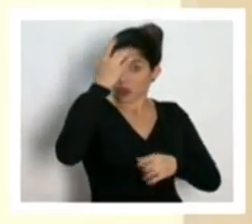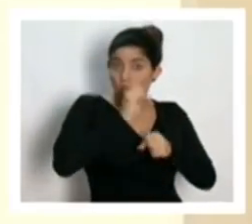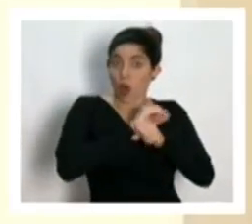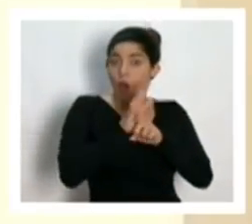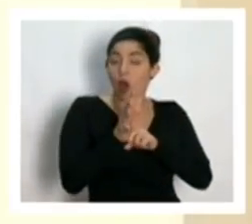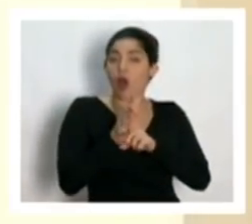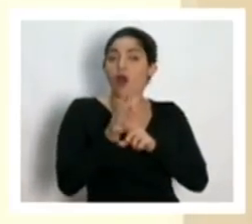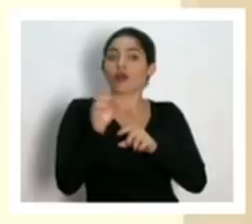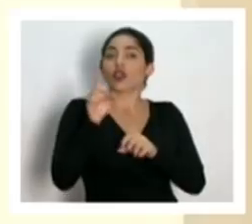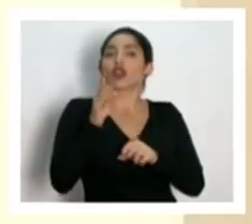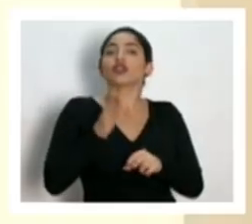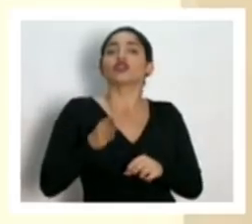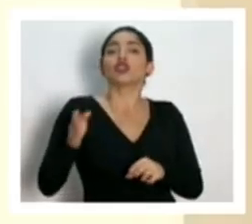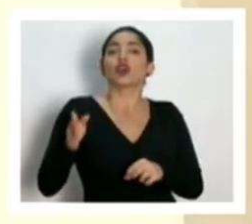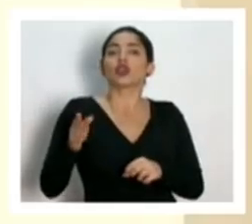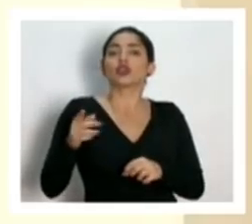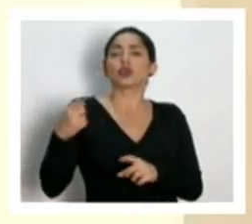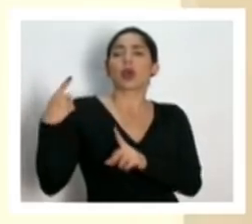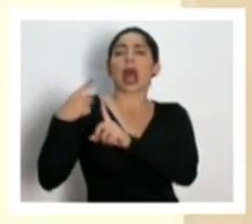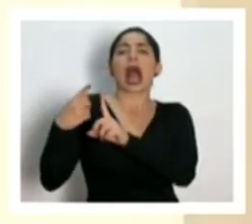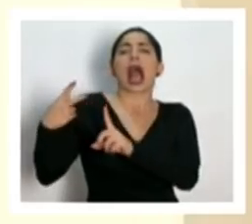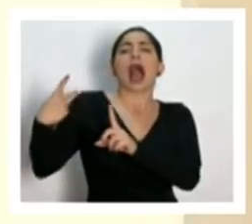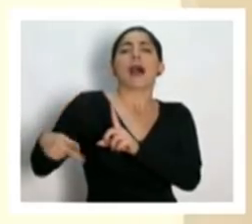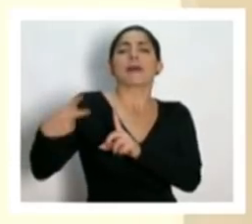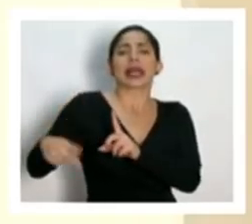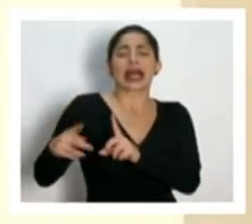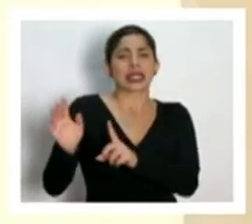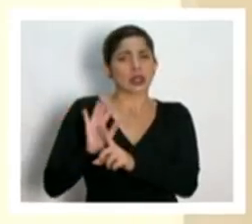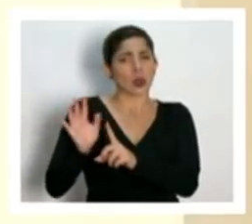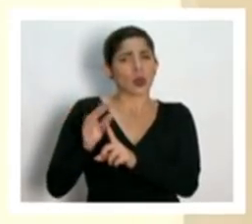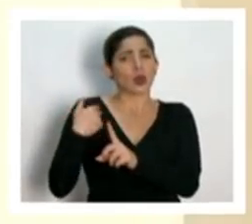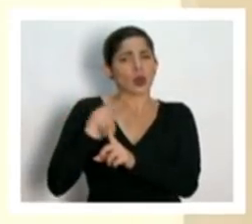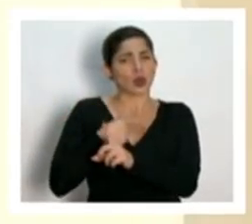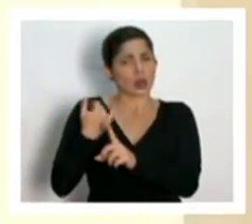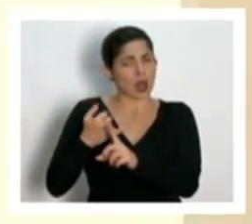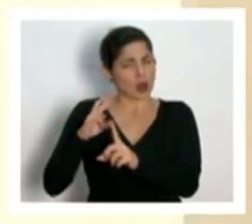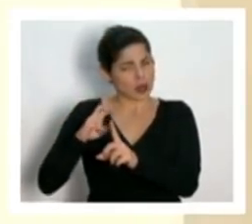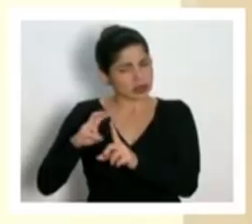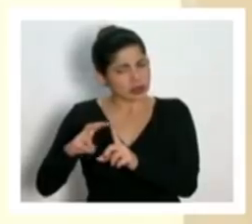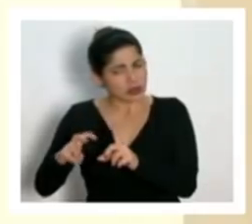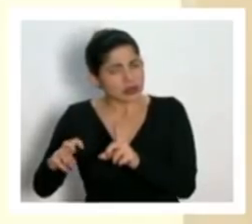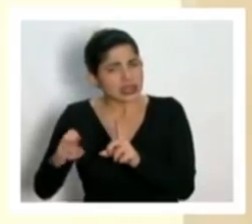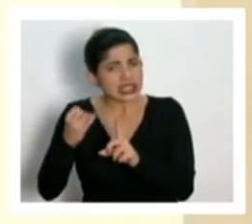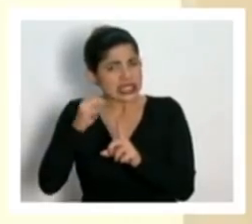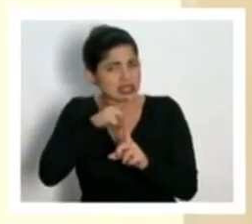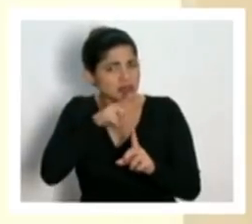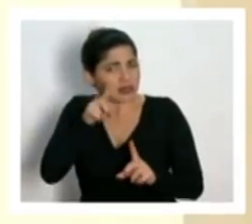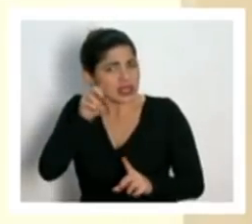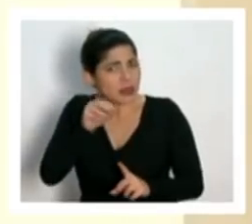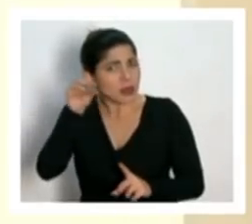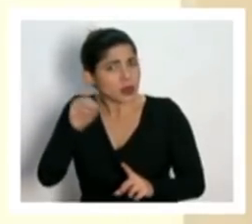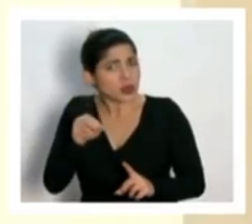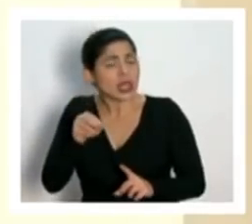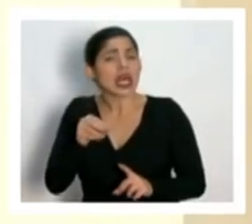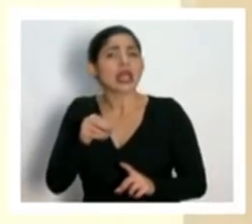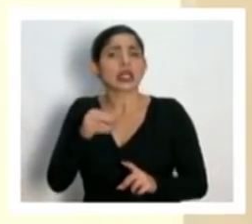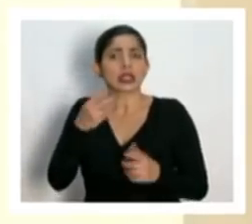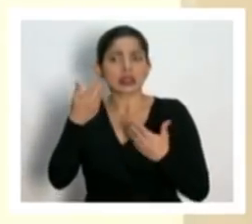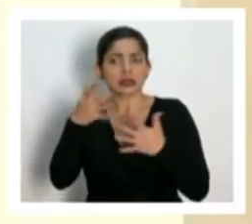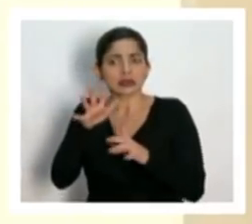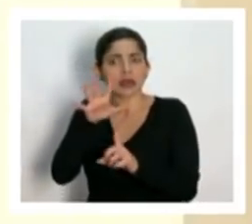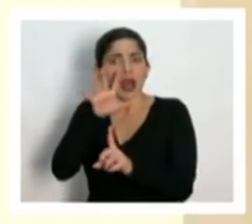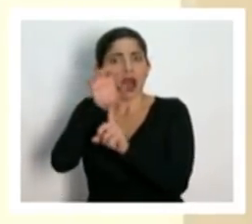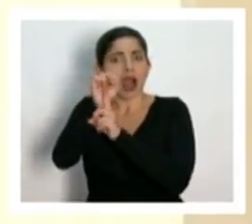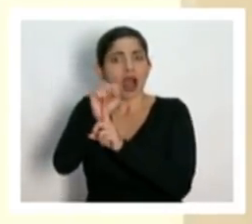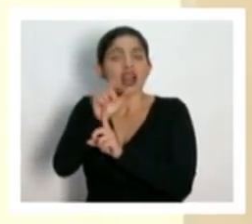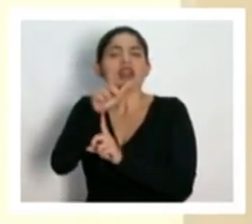en la zona sur estamos trabajando para corroborar esta información al 100% y evidentemente si logramos establecer